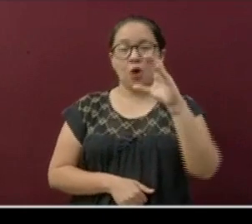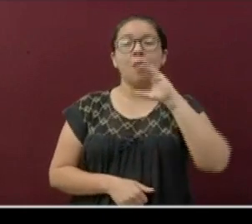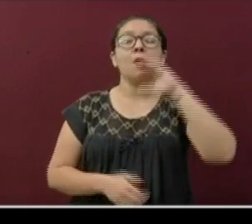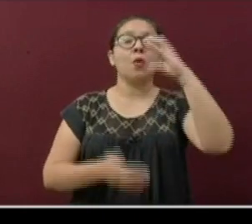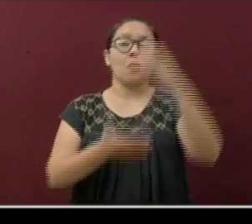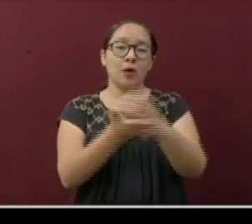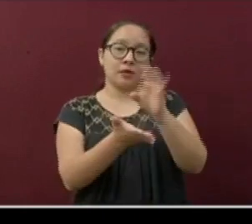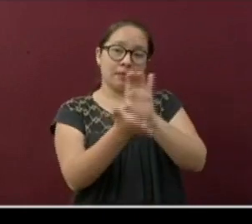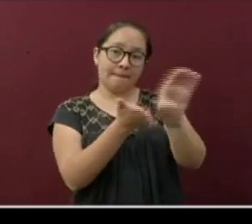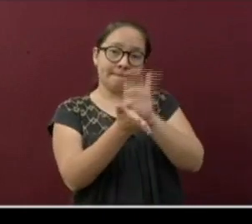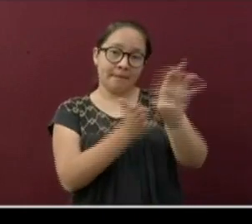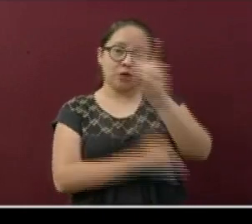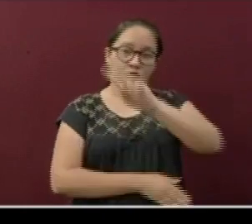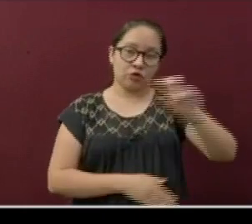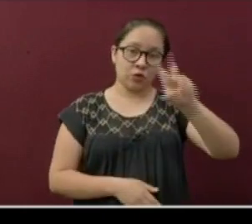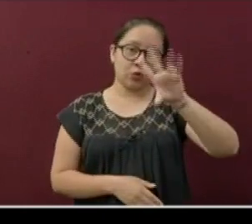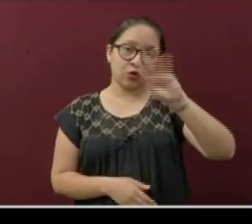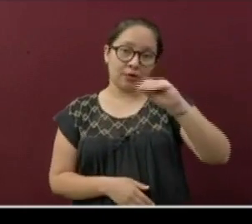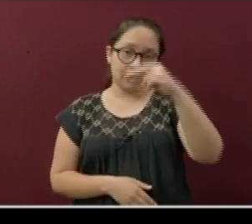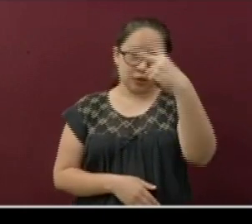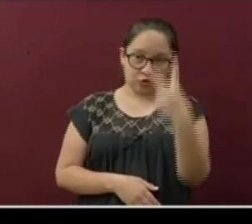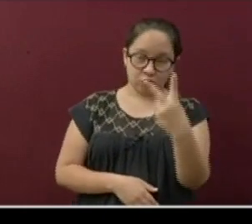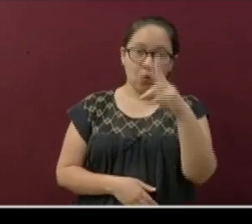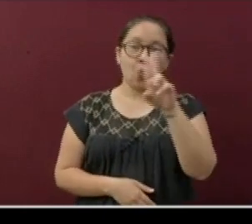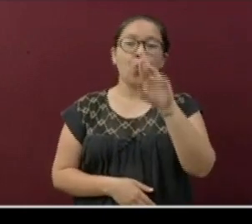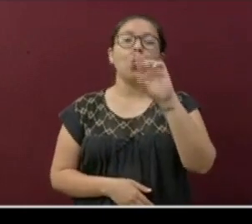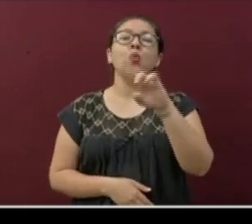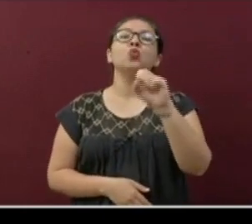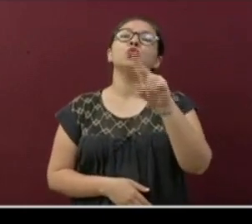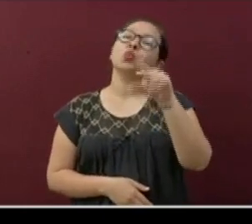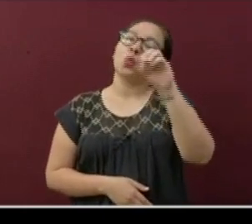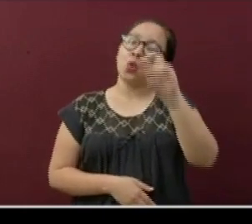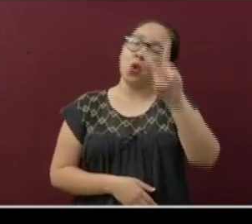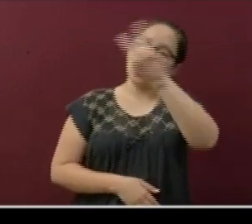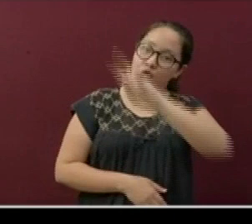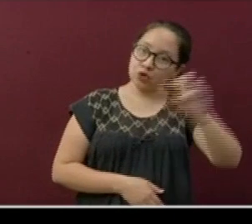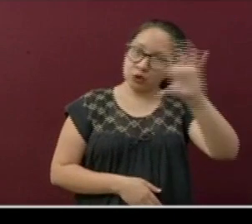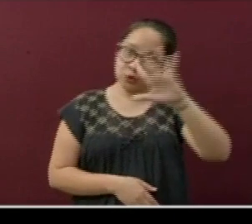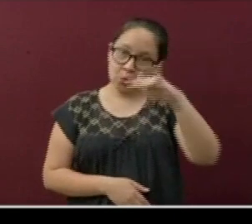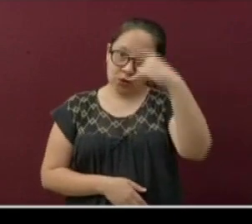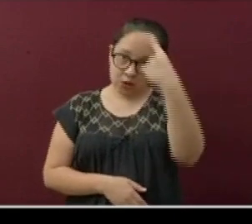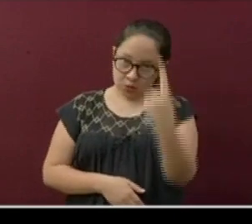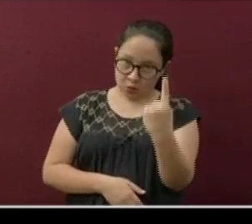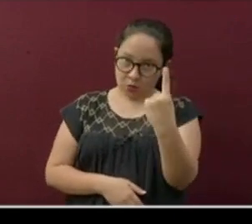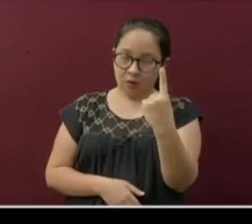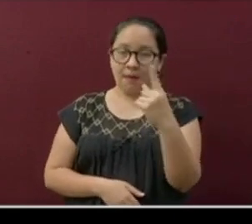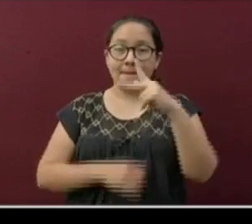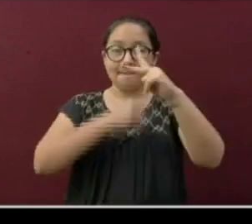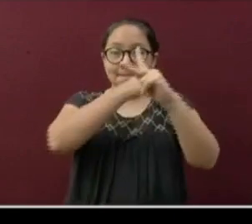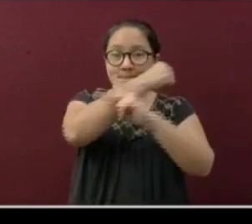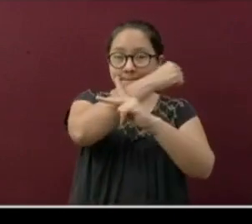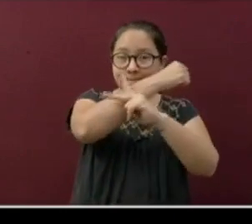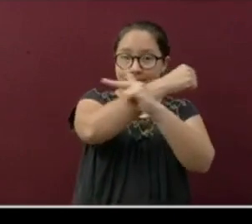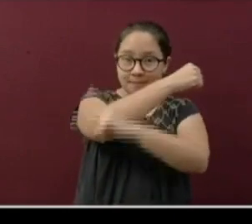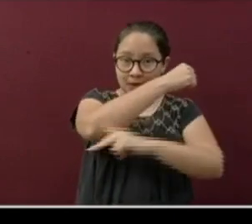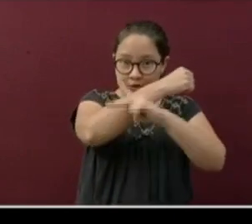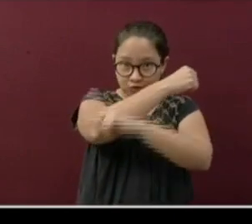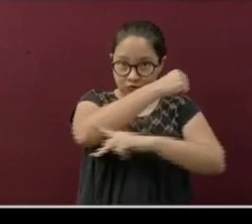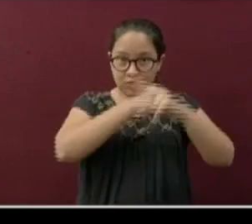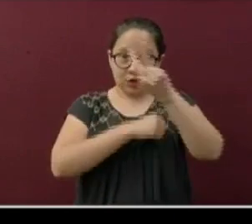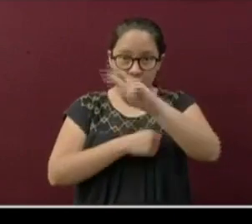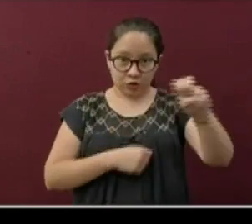Cuatepe 292, Úrsulo Galván 251, Perote 250,